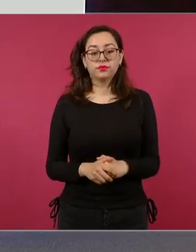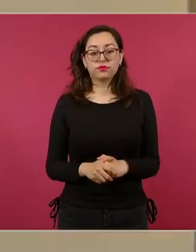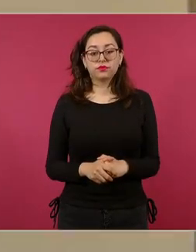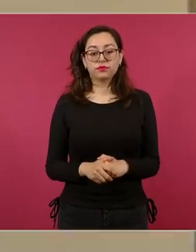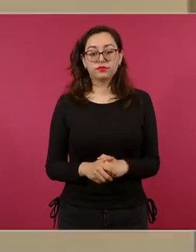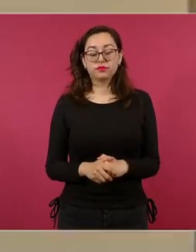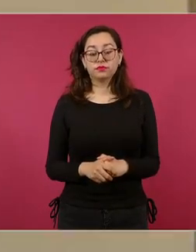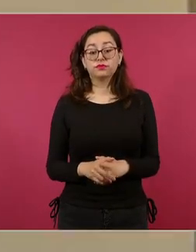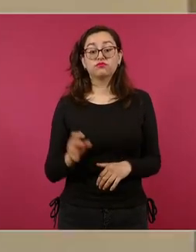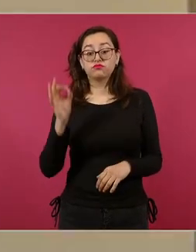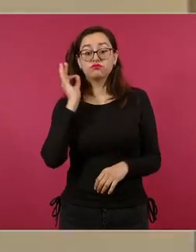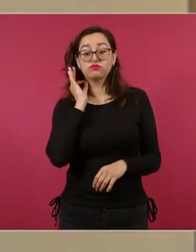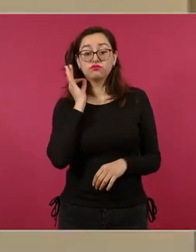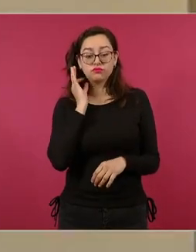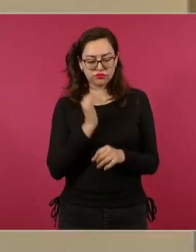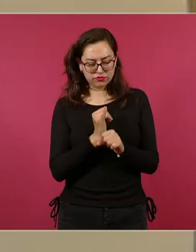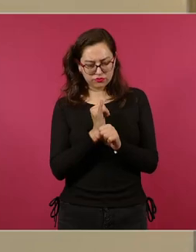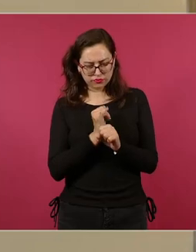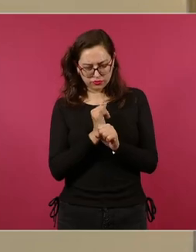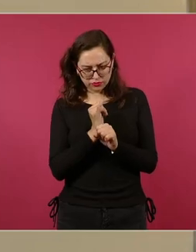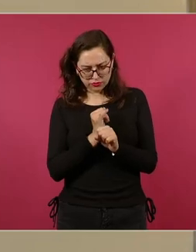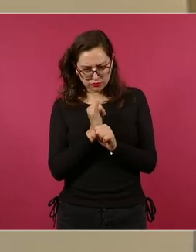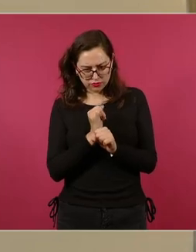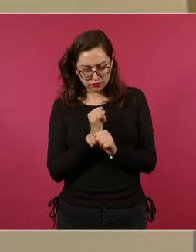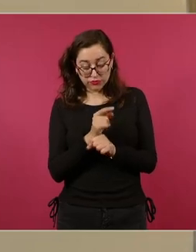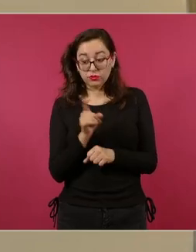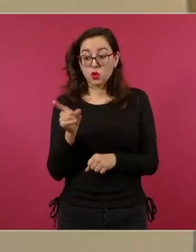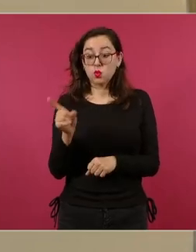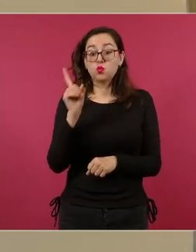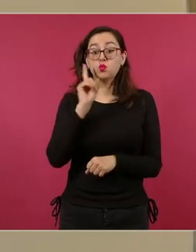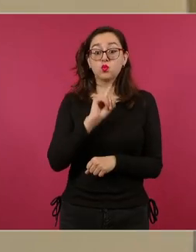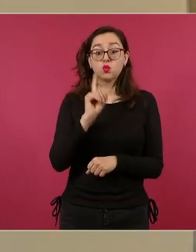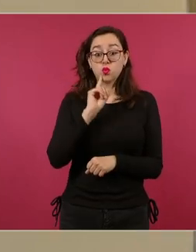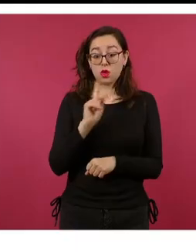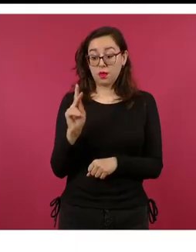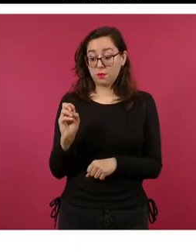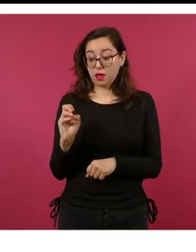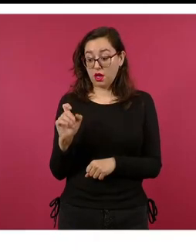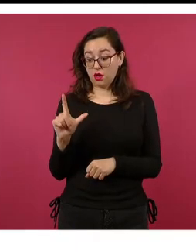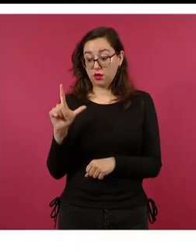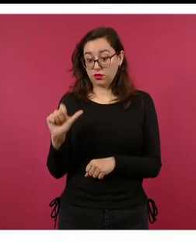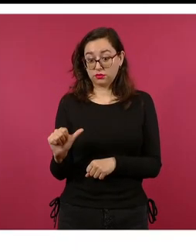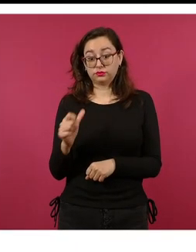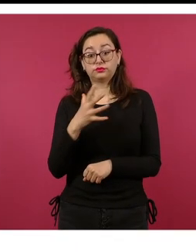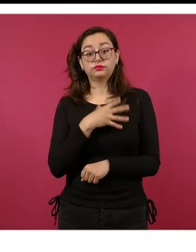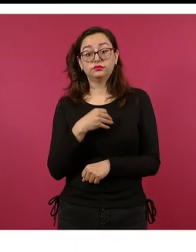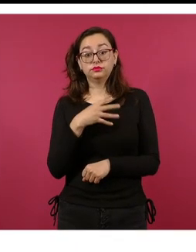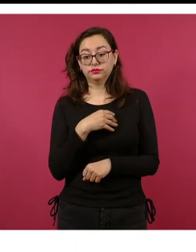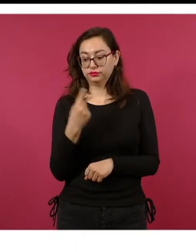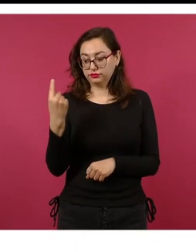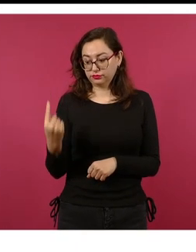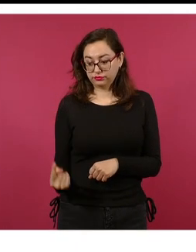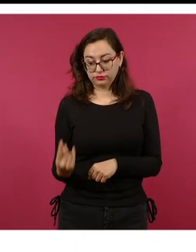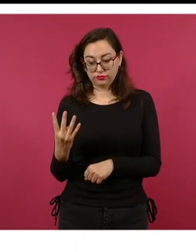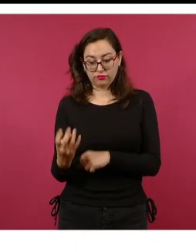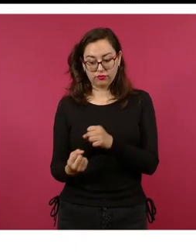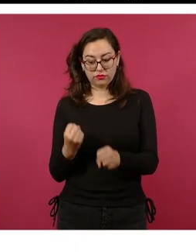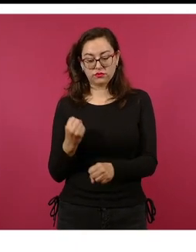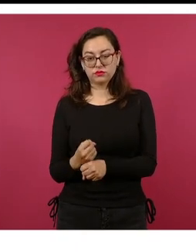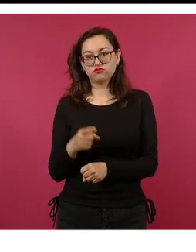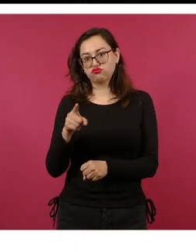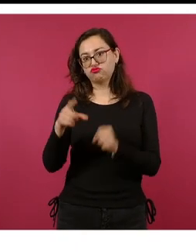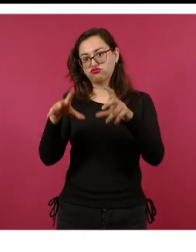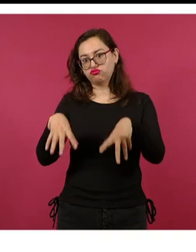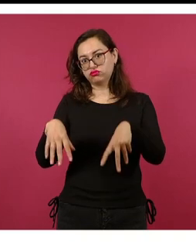Fiscalía, la víctima acudió en compañía de su hijo de cuatro años a una función de un circo en la Colonia Arenal. Al